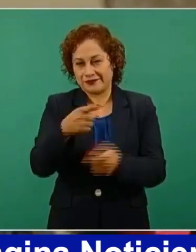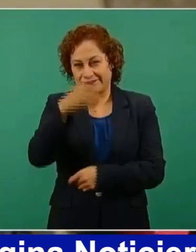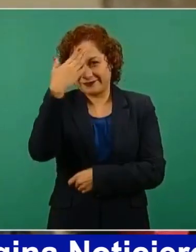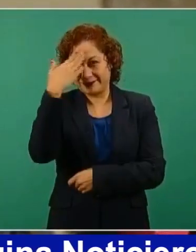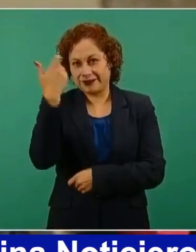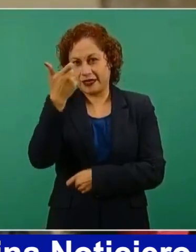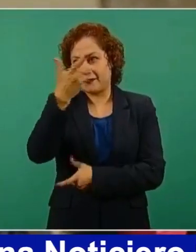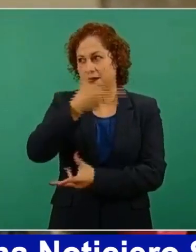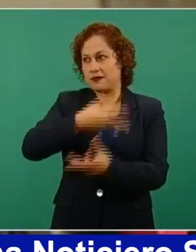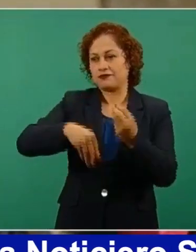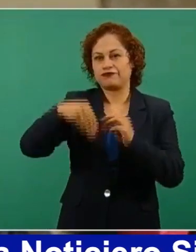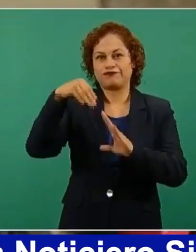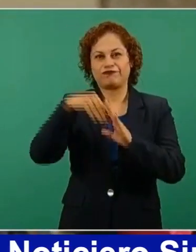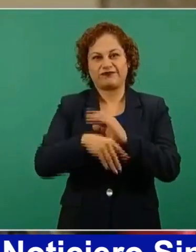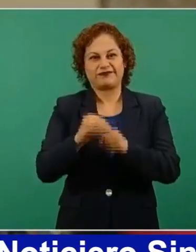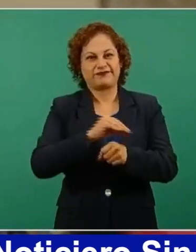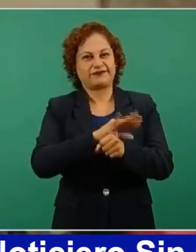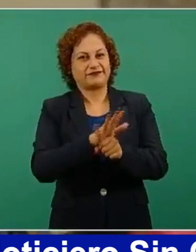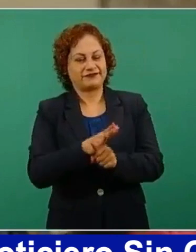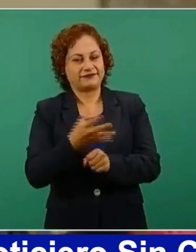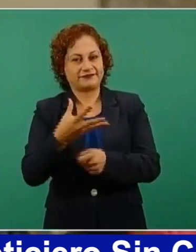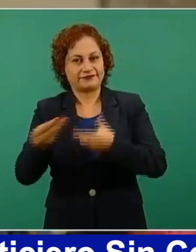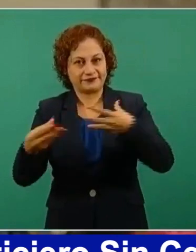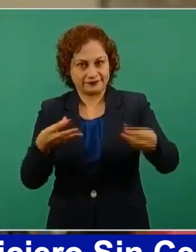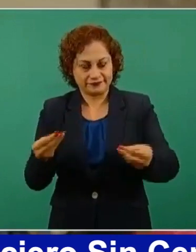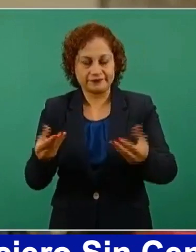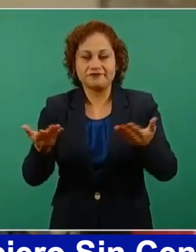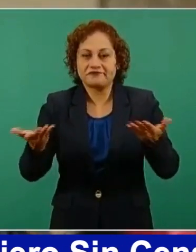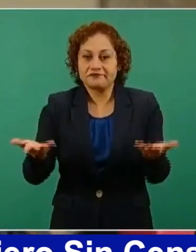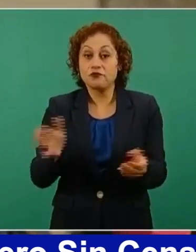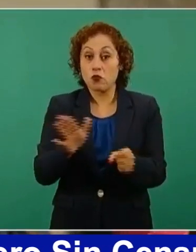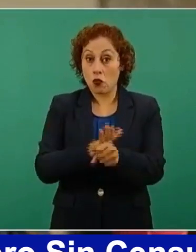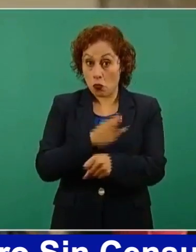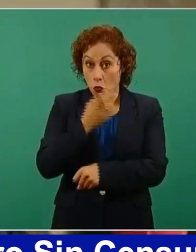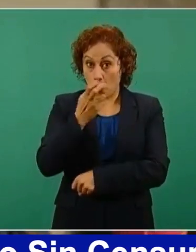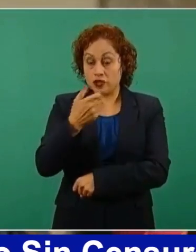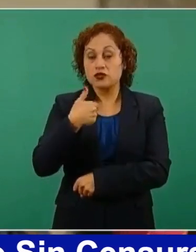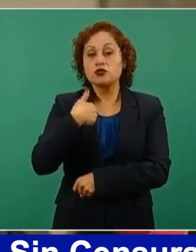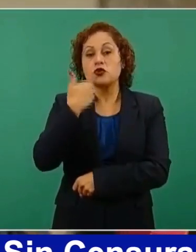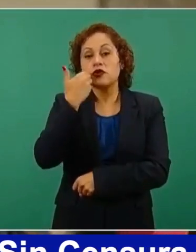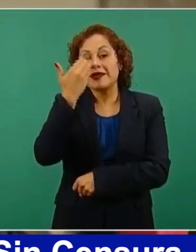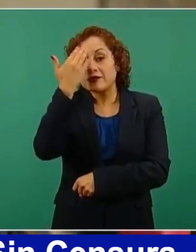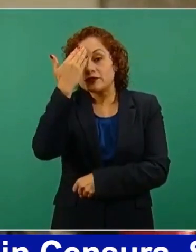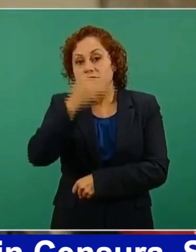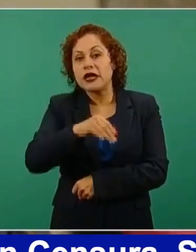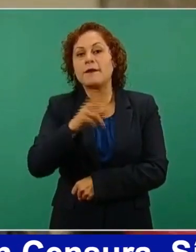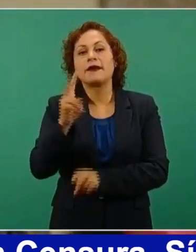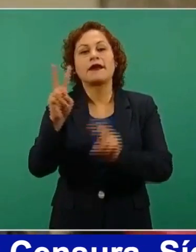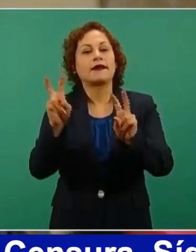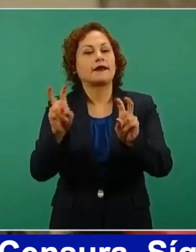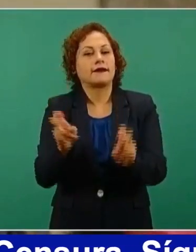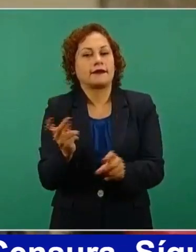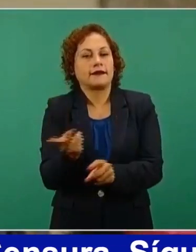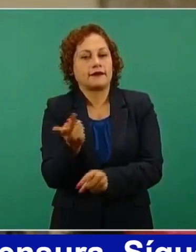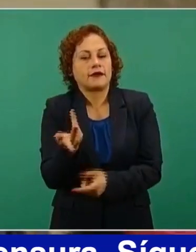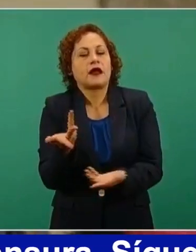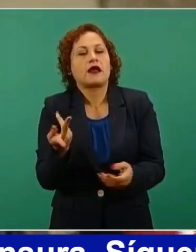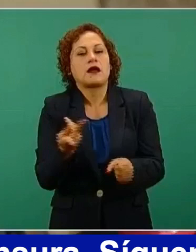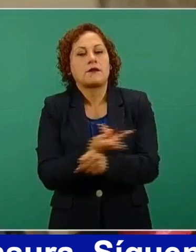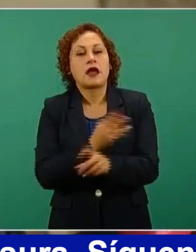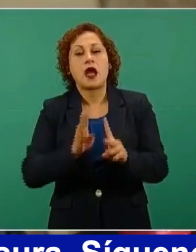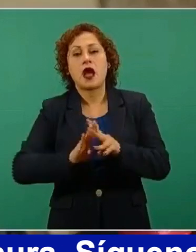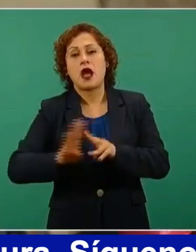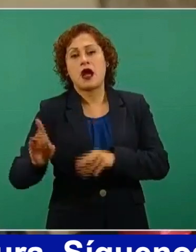azotó el mundo completo. En ese sentido, presidente, me gustaría abordar varios temas sobre los migrantes de Estados Unidos, malos